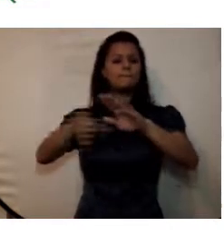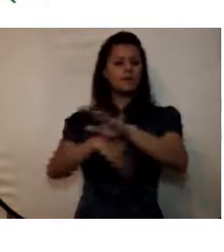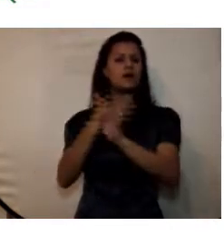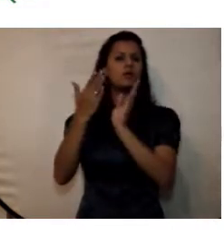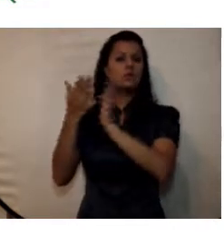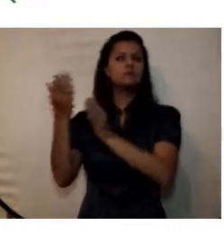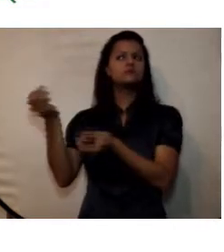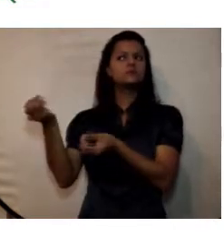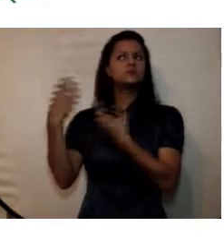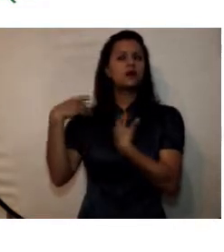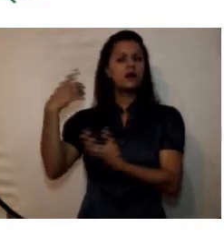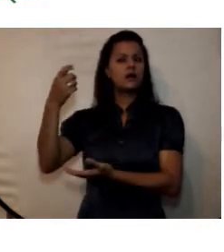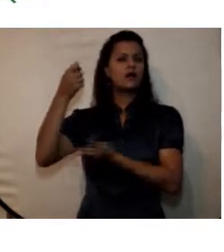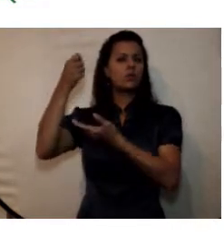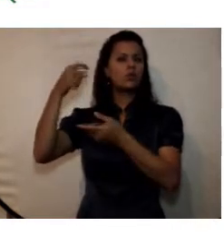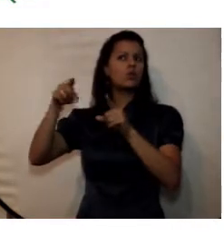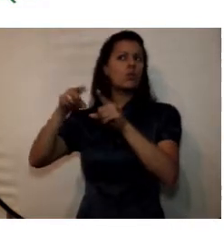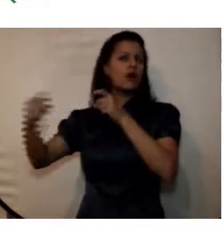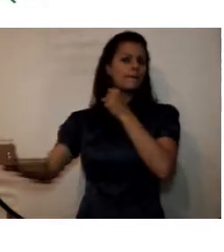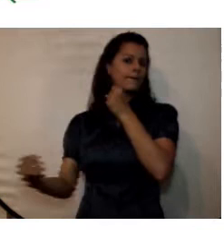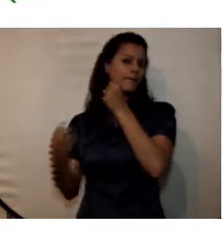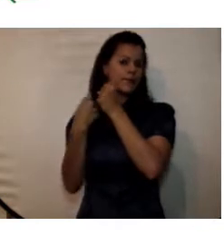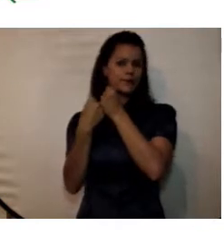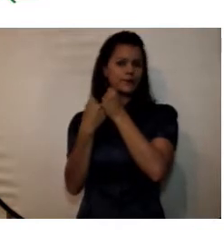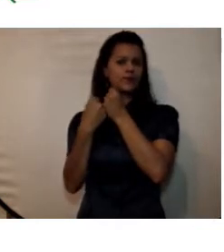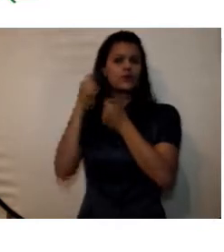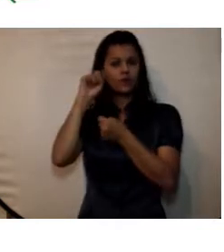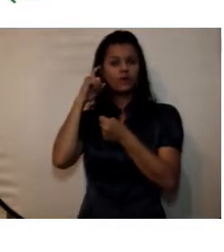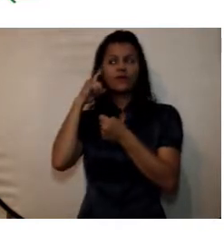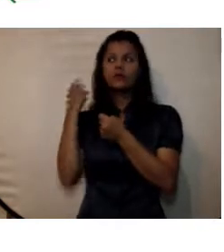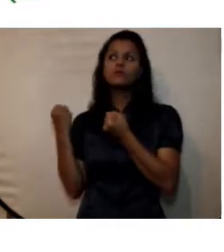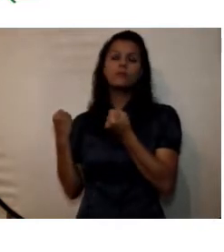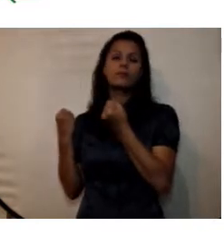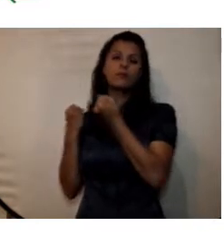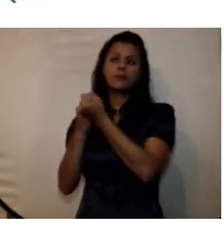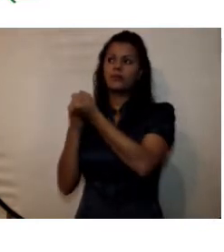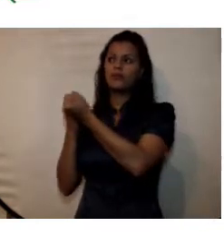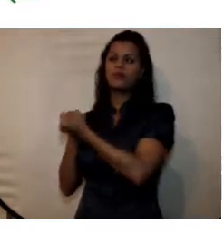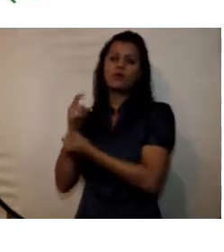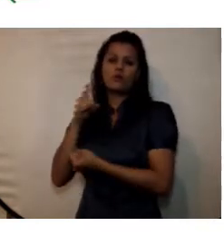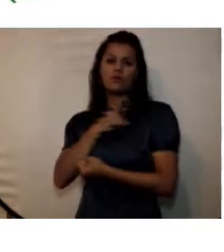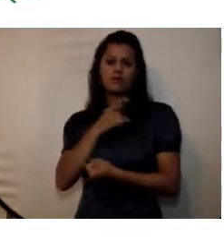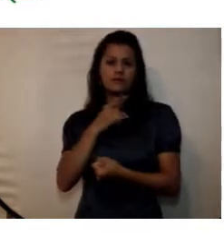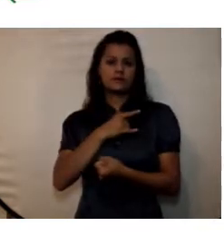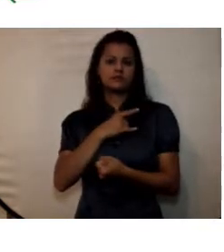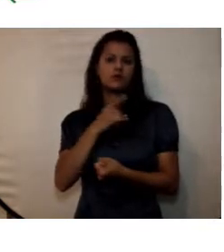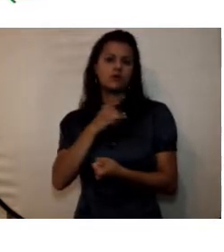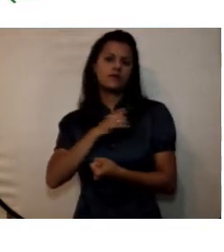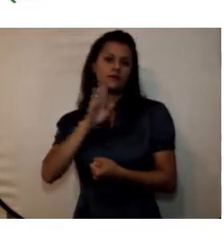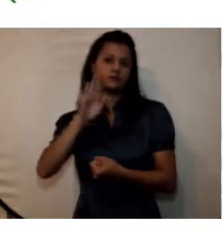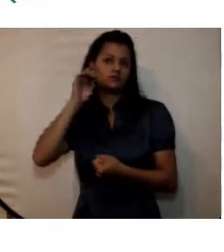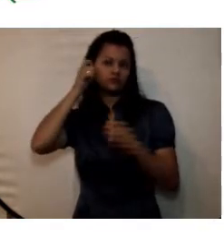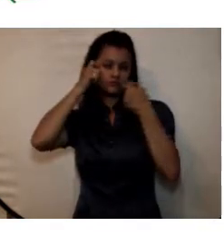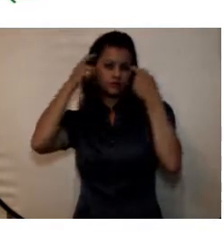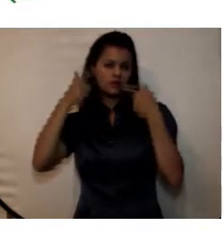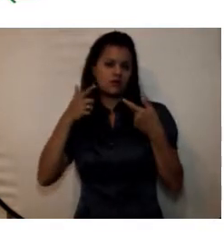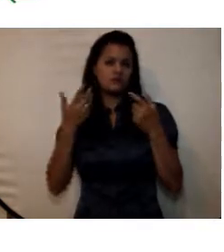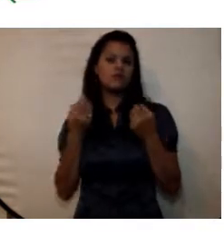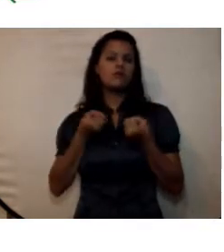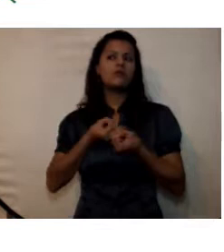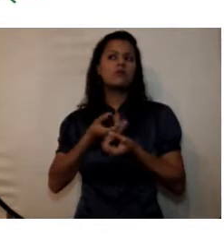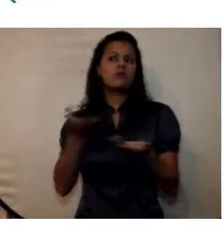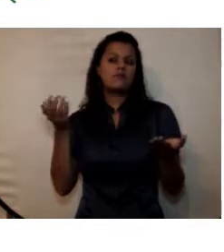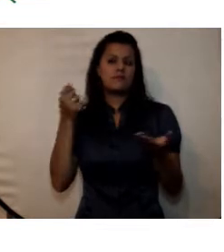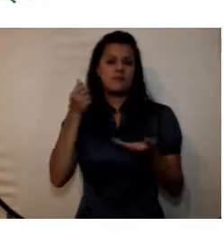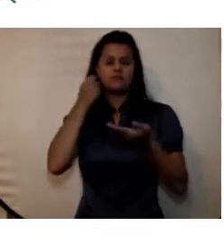educación como apoyo del gobierno a las universidades públicas en este caso fueron 28